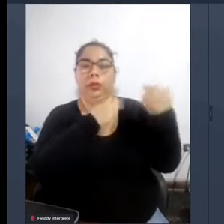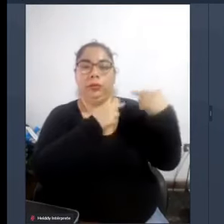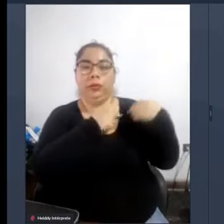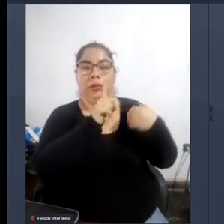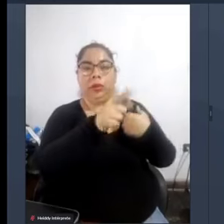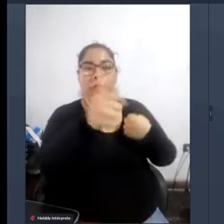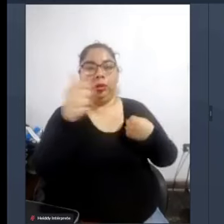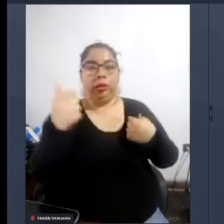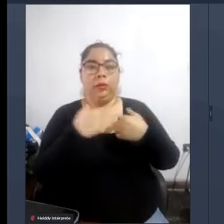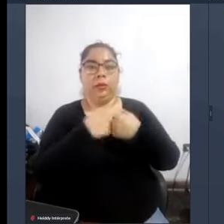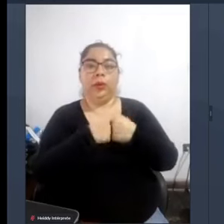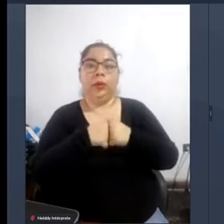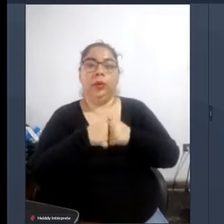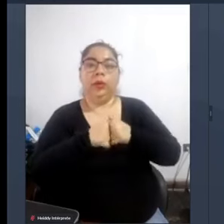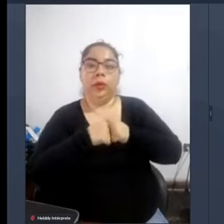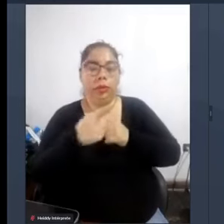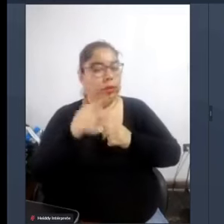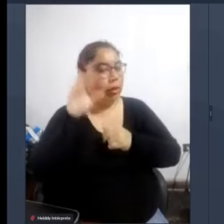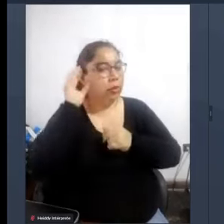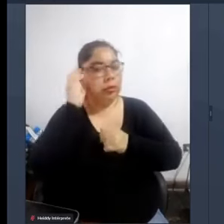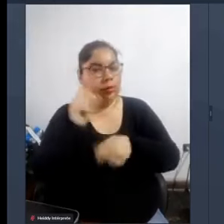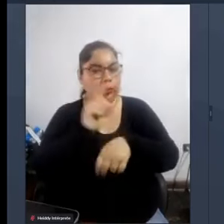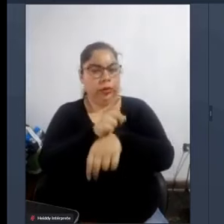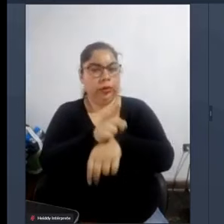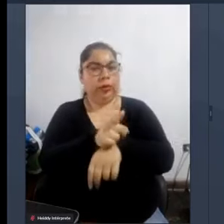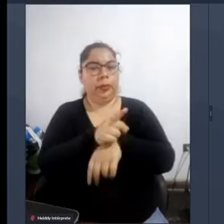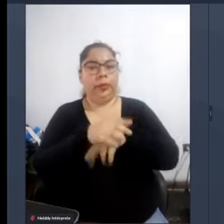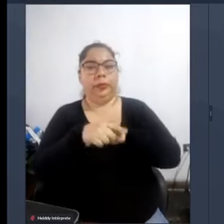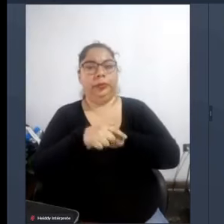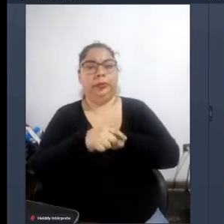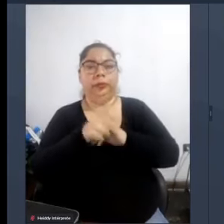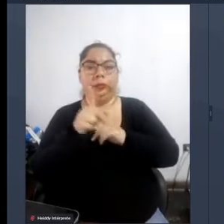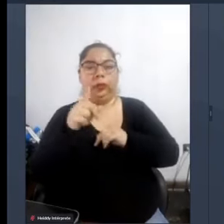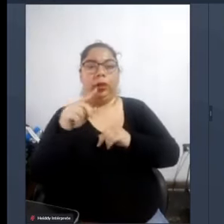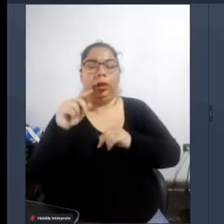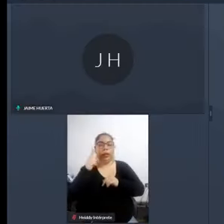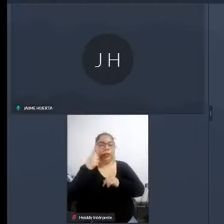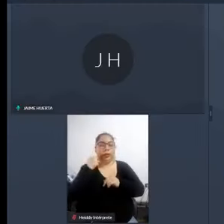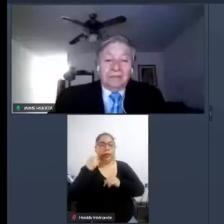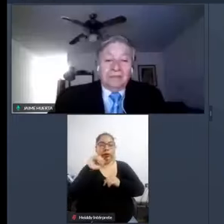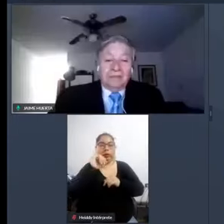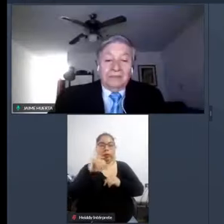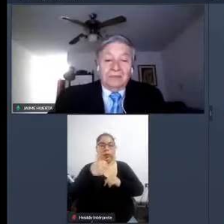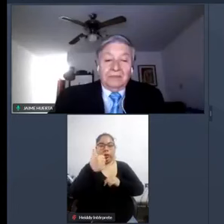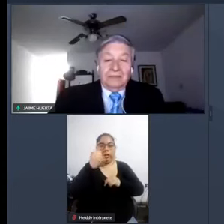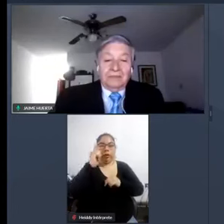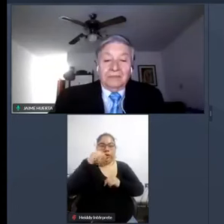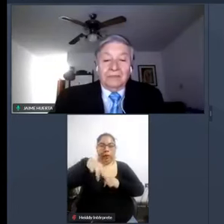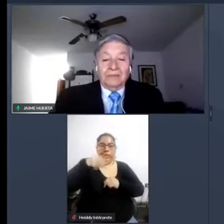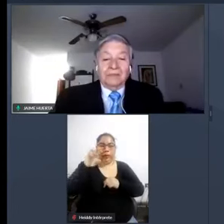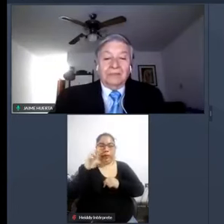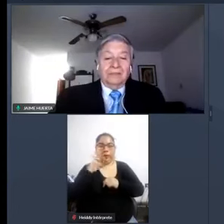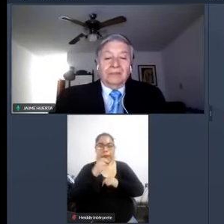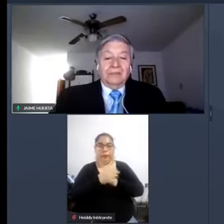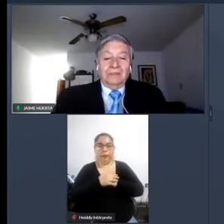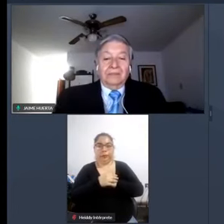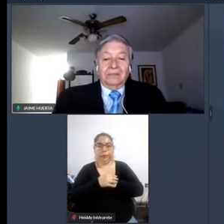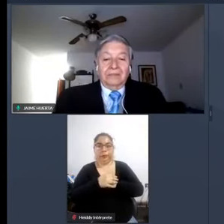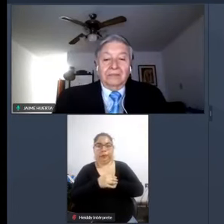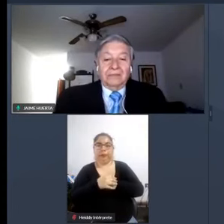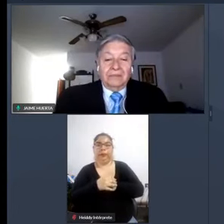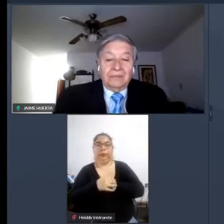y escuchamos rápidamente al señor Jaime Huerta especialista en accesibilidad